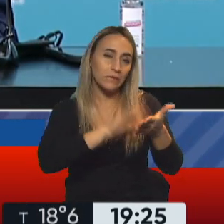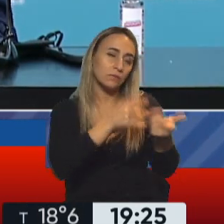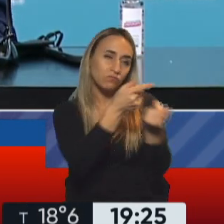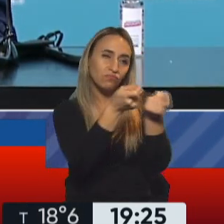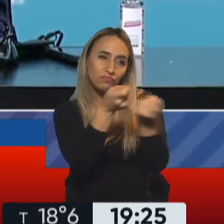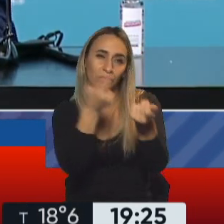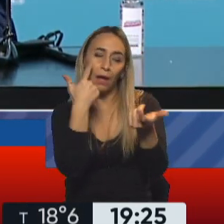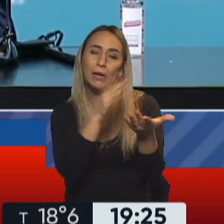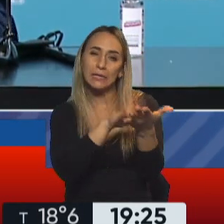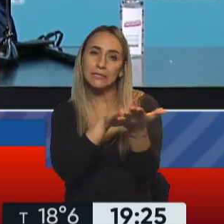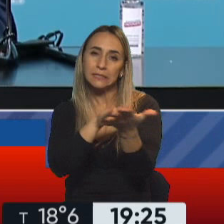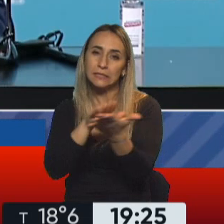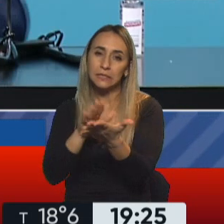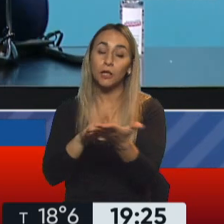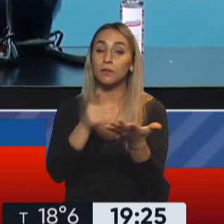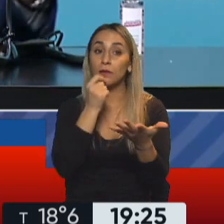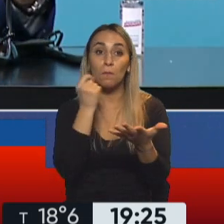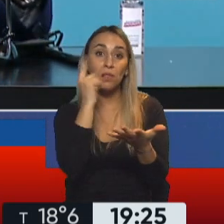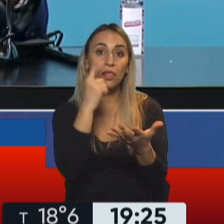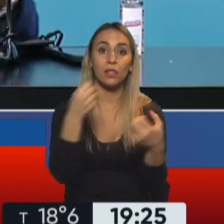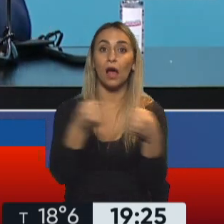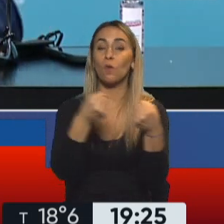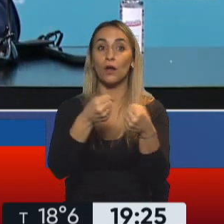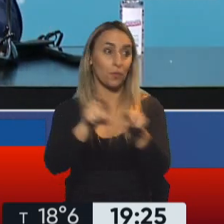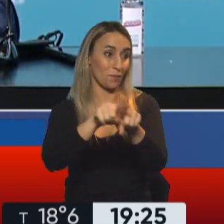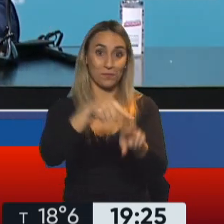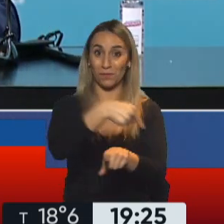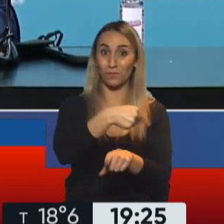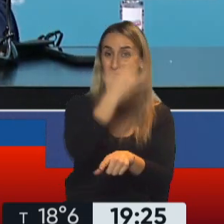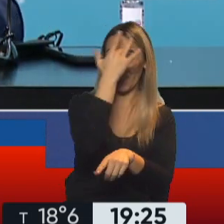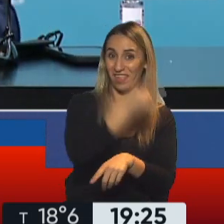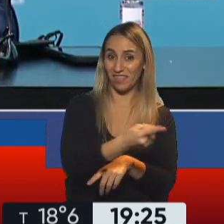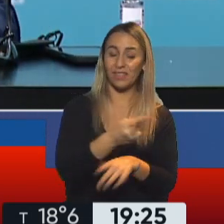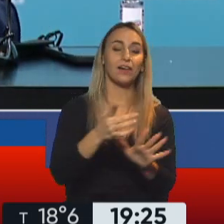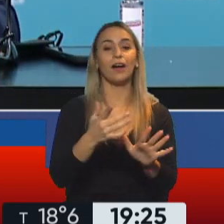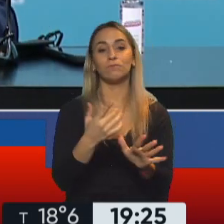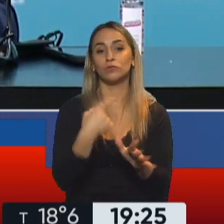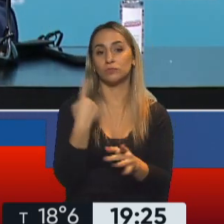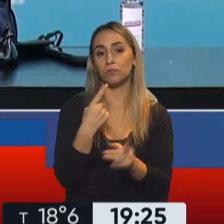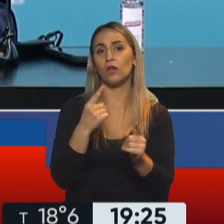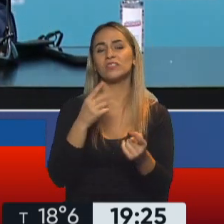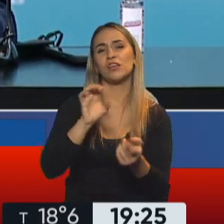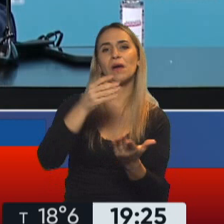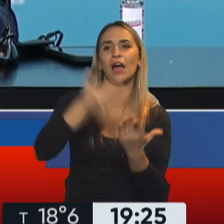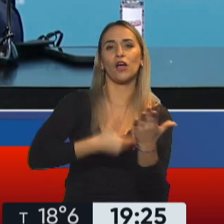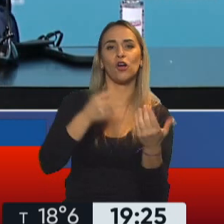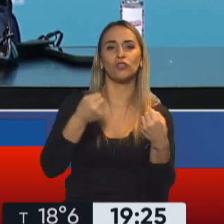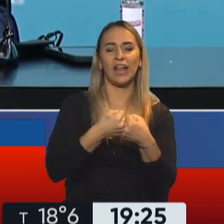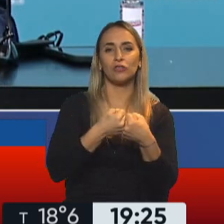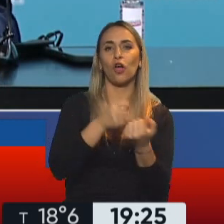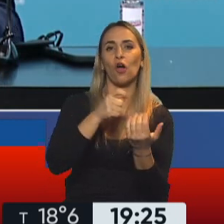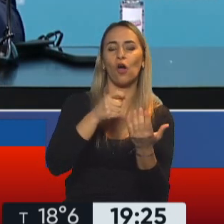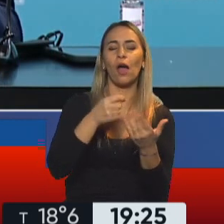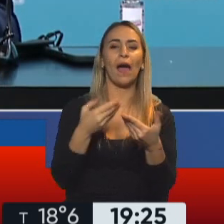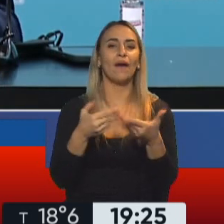aprovisionamiento similar a este. Nosotros hemos definido y junto con ellos que sean estos contratos abiertos y flexibles porque va a